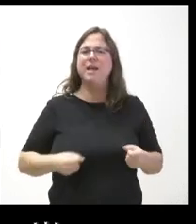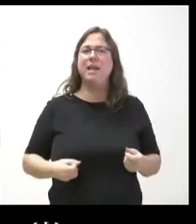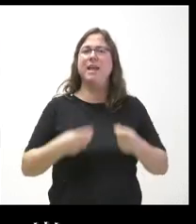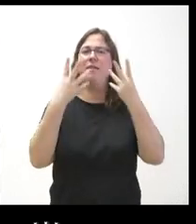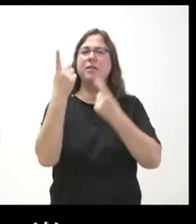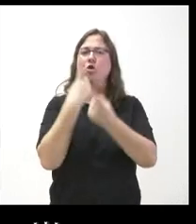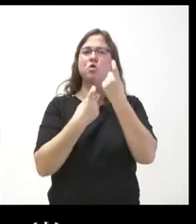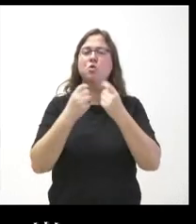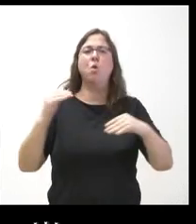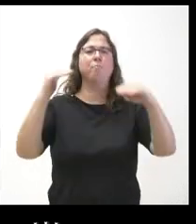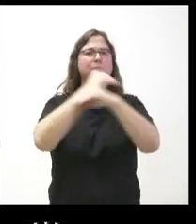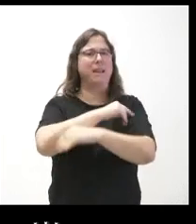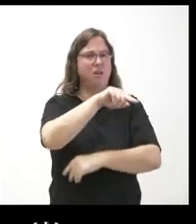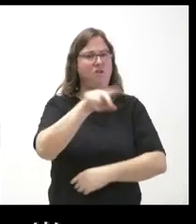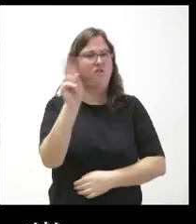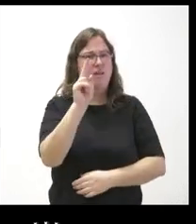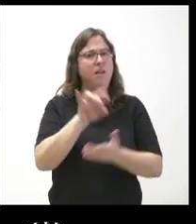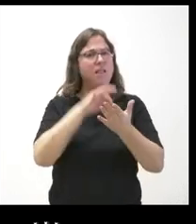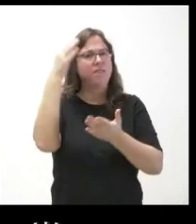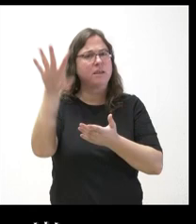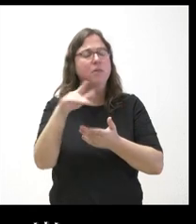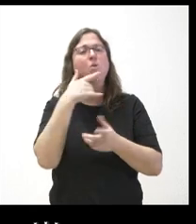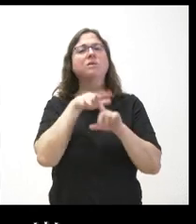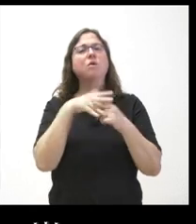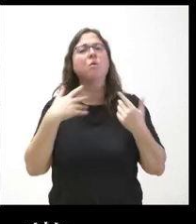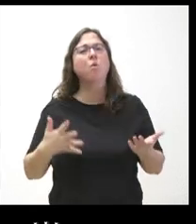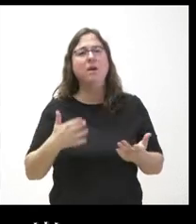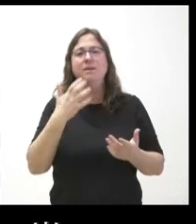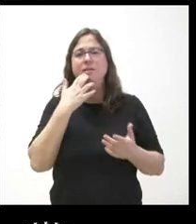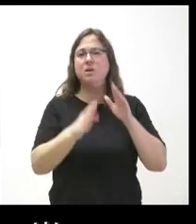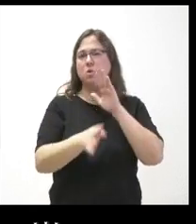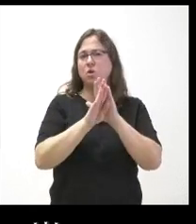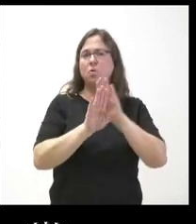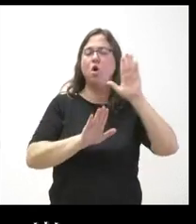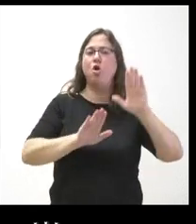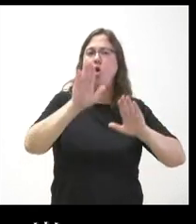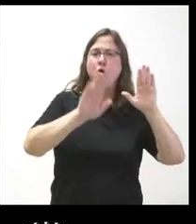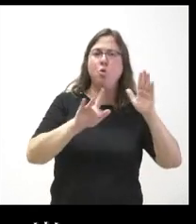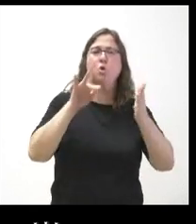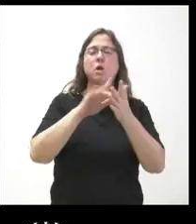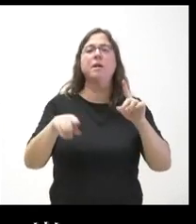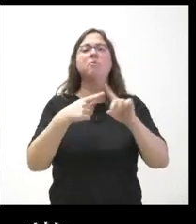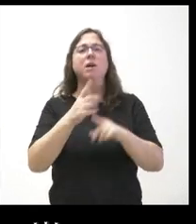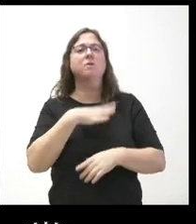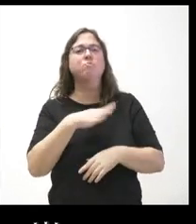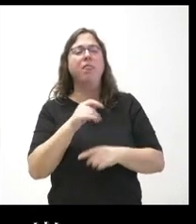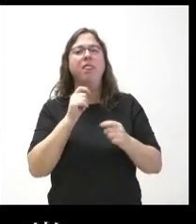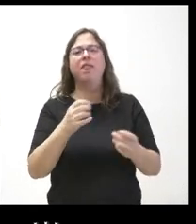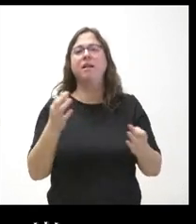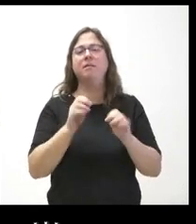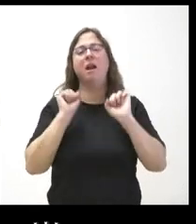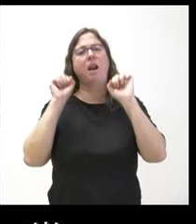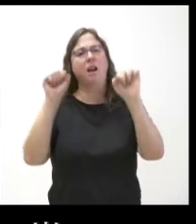consultas del clínico de Valladolid, cuál es la situación actual, si se va a sacar a concurso otra vez y que podría suponer de nuevo un